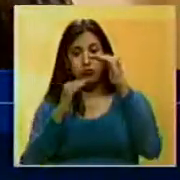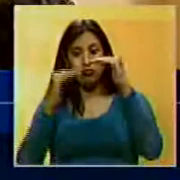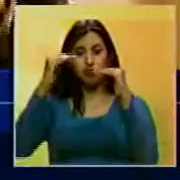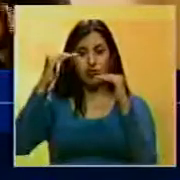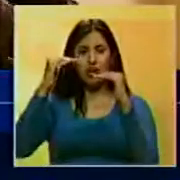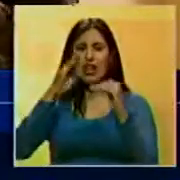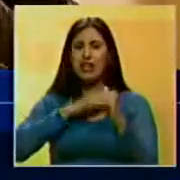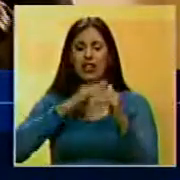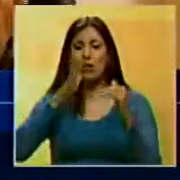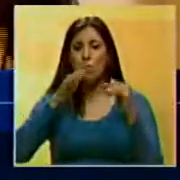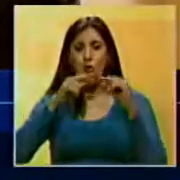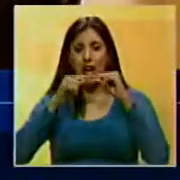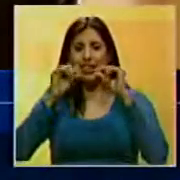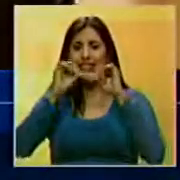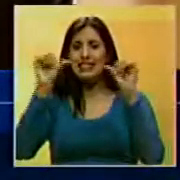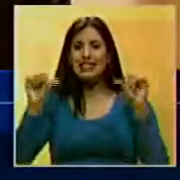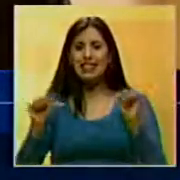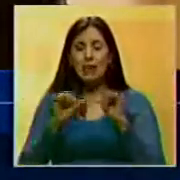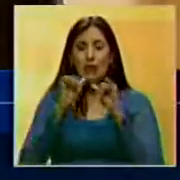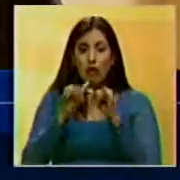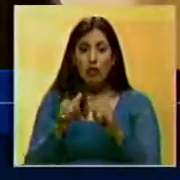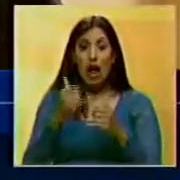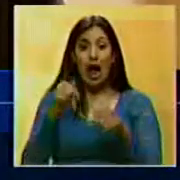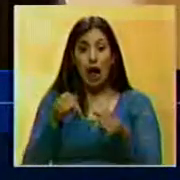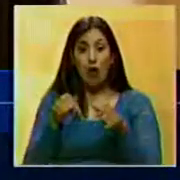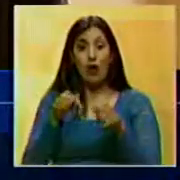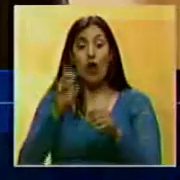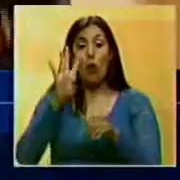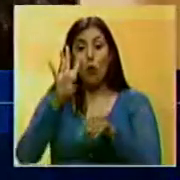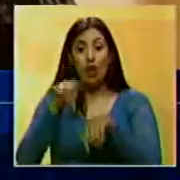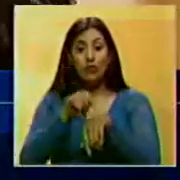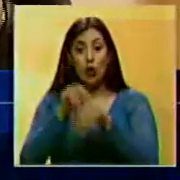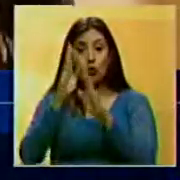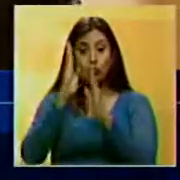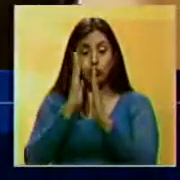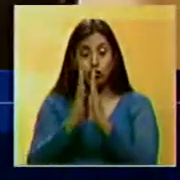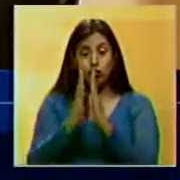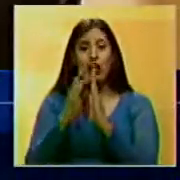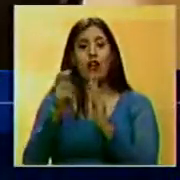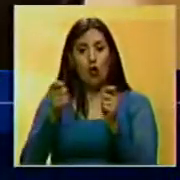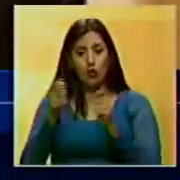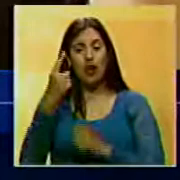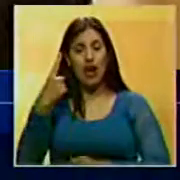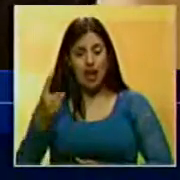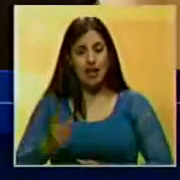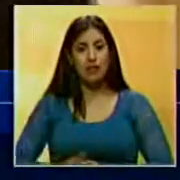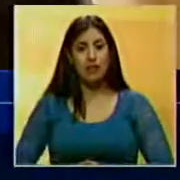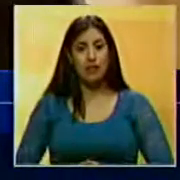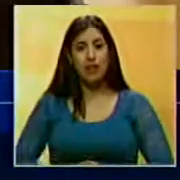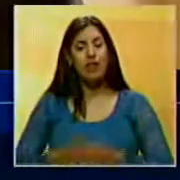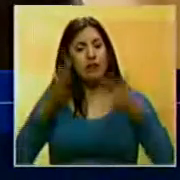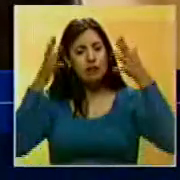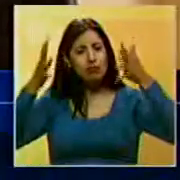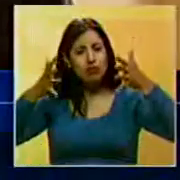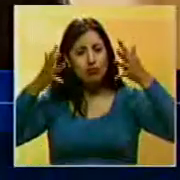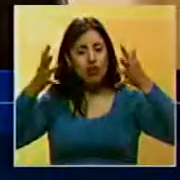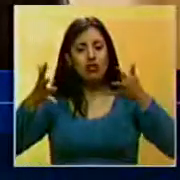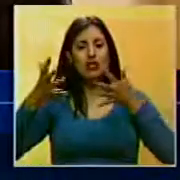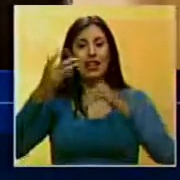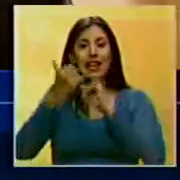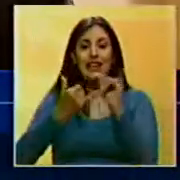estaba contemplado en los sistemas informáticos, mientras que el cuatro horas sí está regido. La recomendación